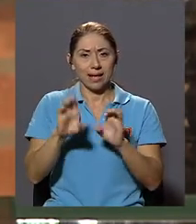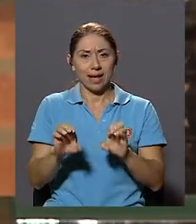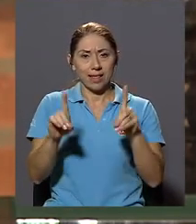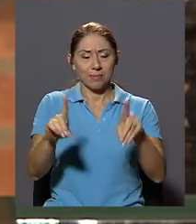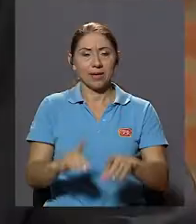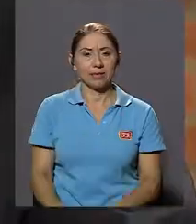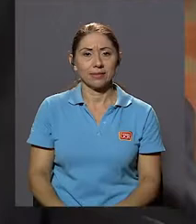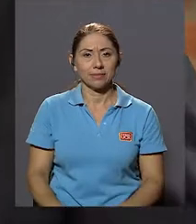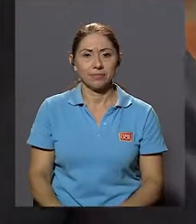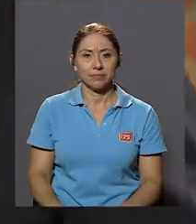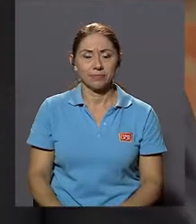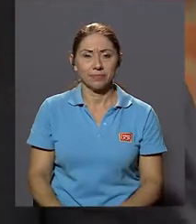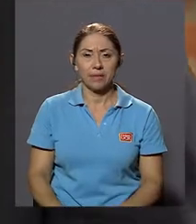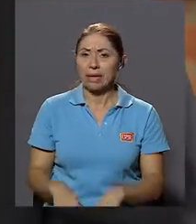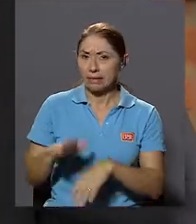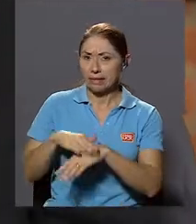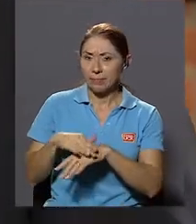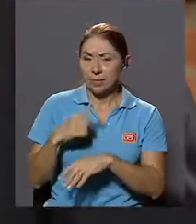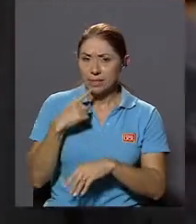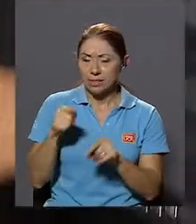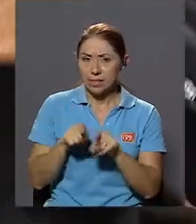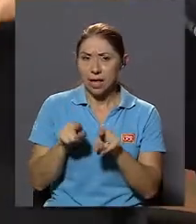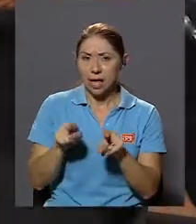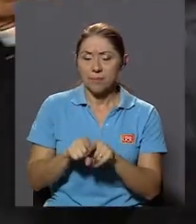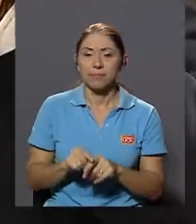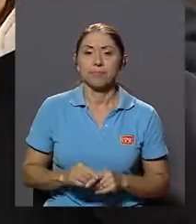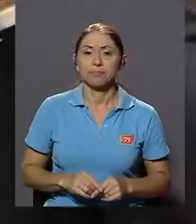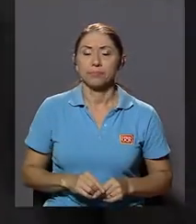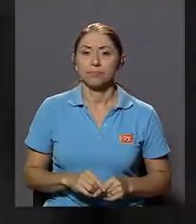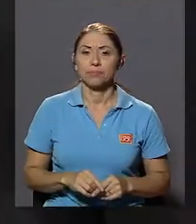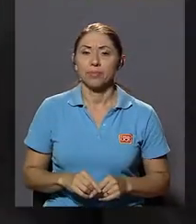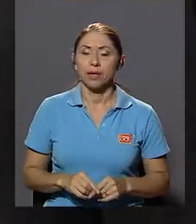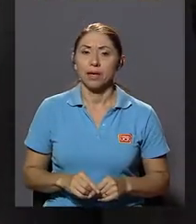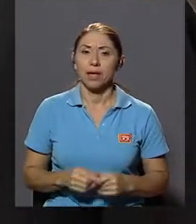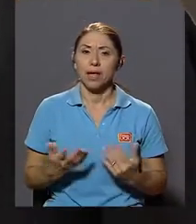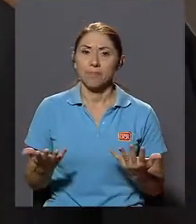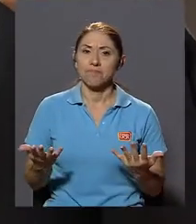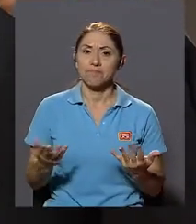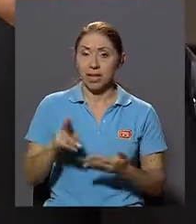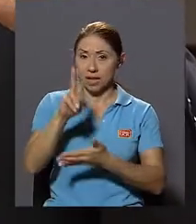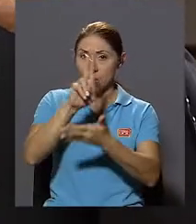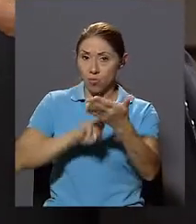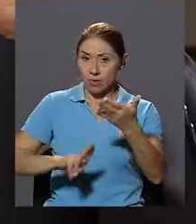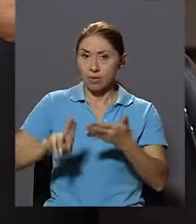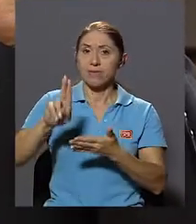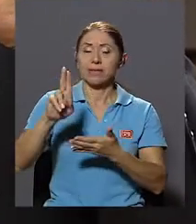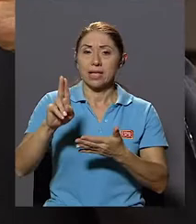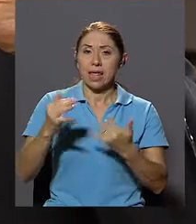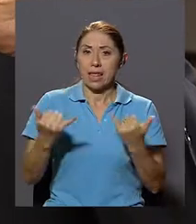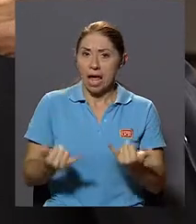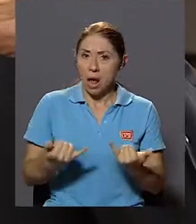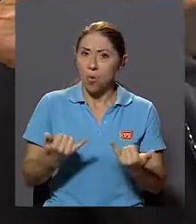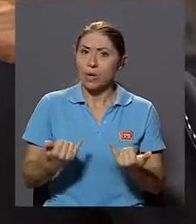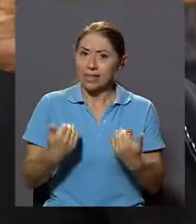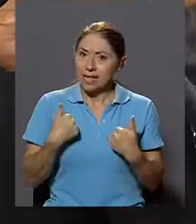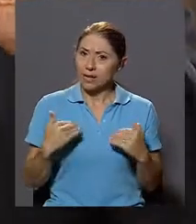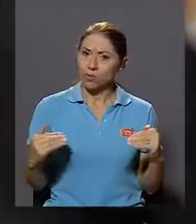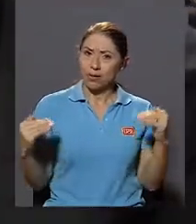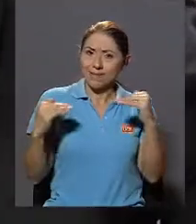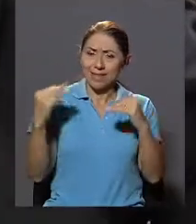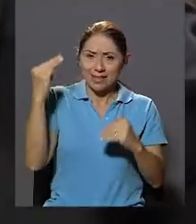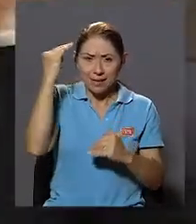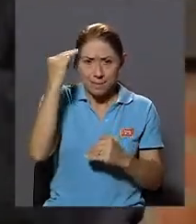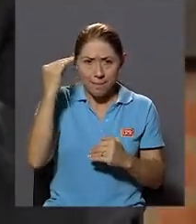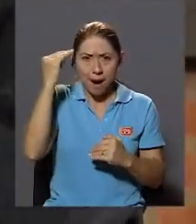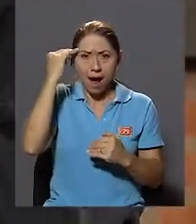Académicas Y déjeme decirle Además que La universidad Ha llegado A un grado De madurez